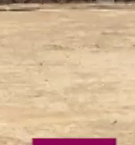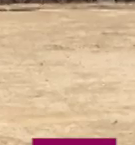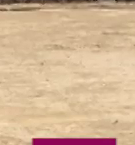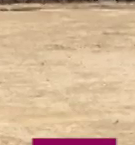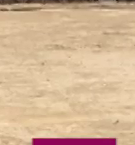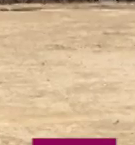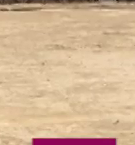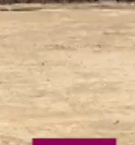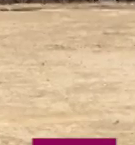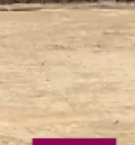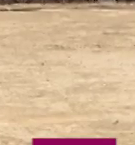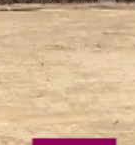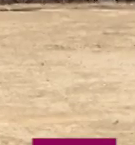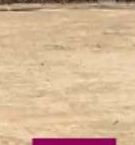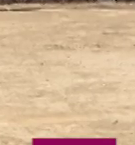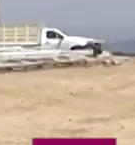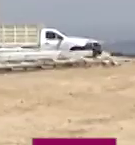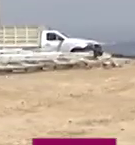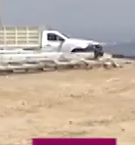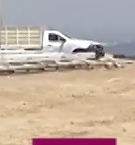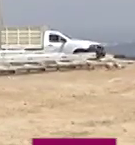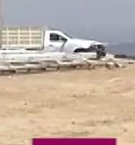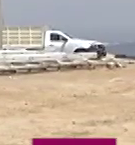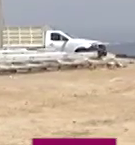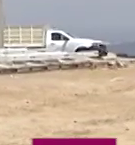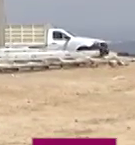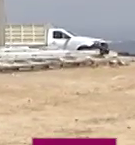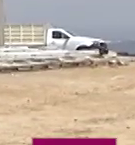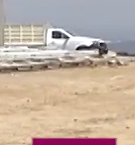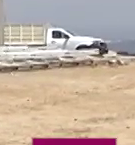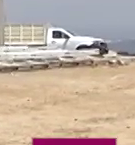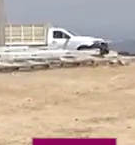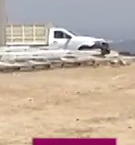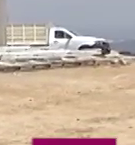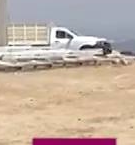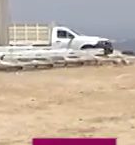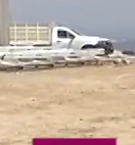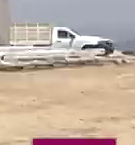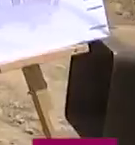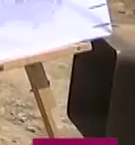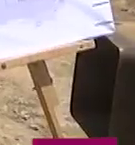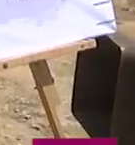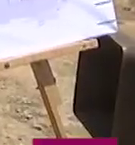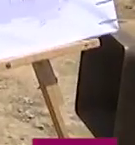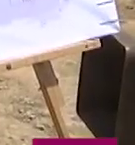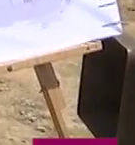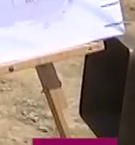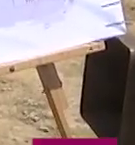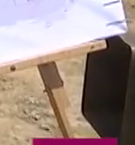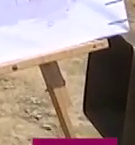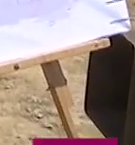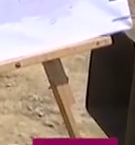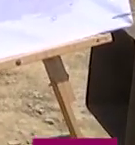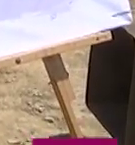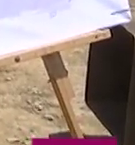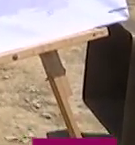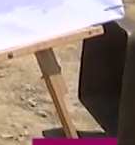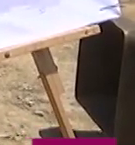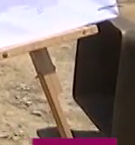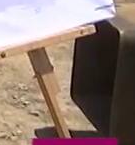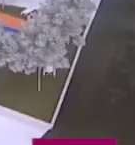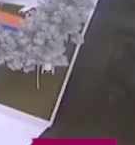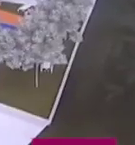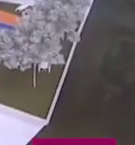Finalmente, la gobernadora constató el avance de la segunda etapa de construcción del Centro de Rehabilitación, Inclusión y Autismo Teletón,